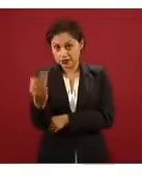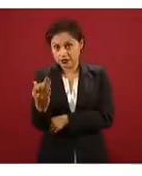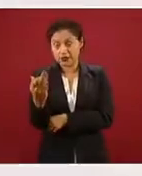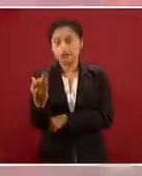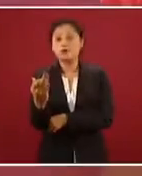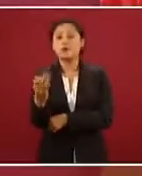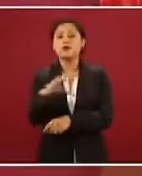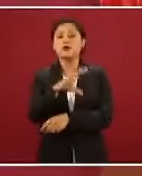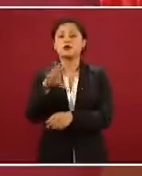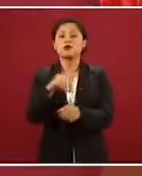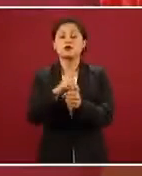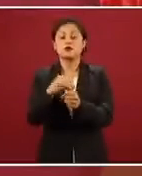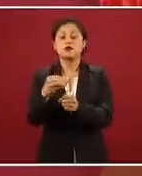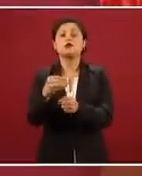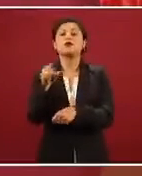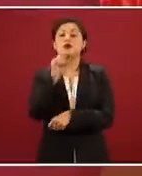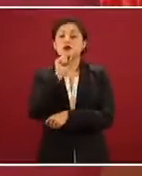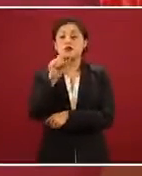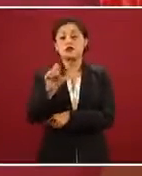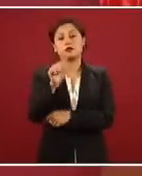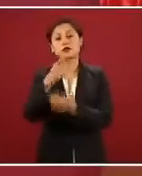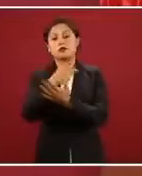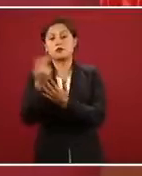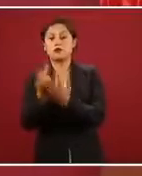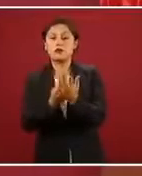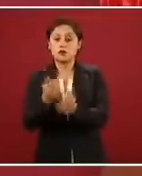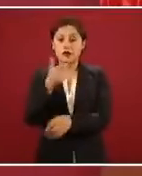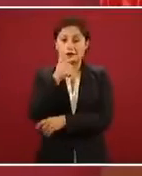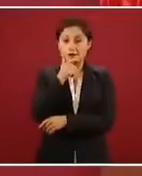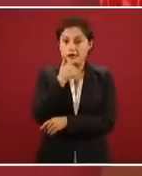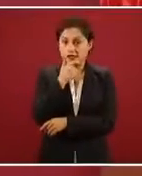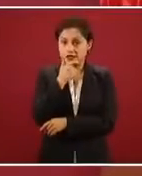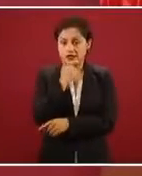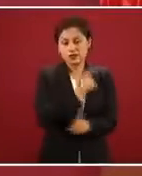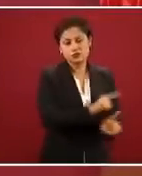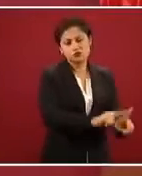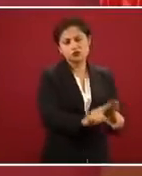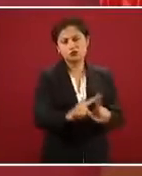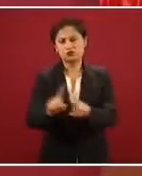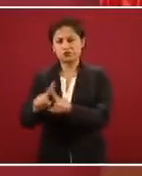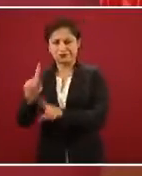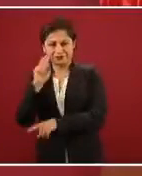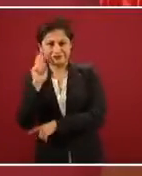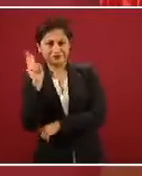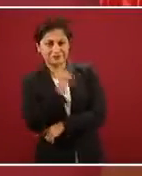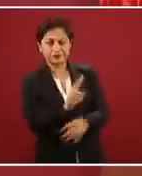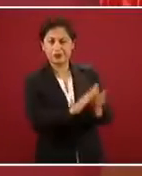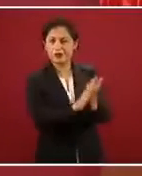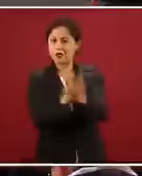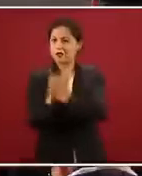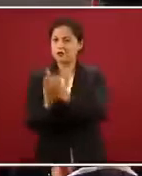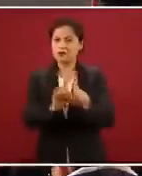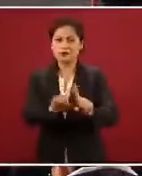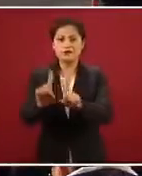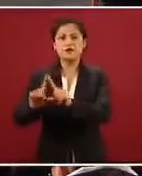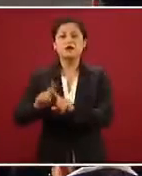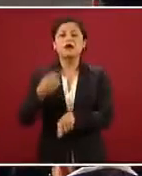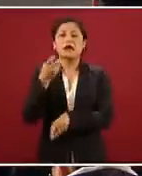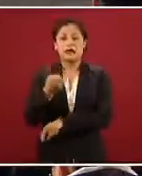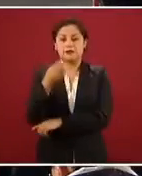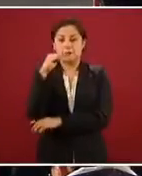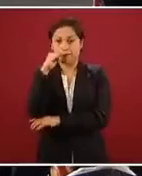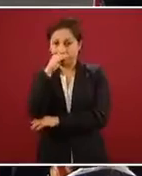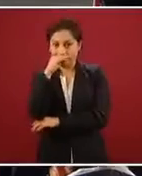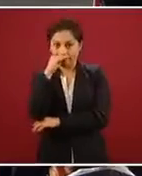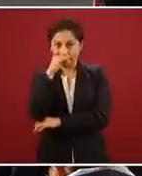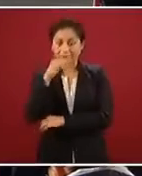Nacional de Inglés. Como ven, hay una enorme diversidad ya de productos, de libros gratuitos. Todos